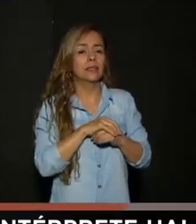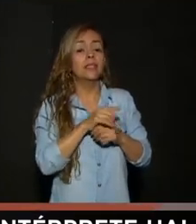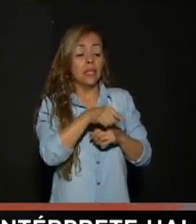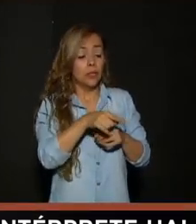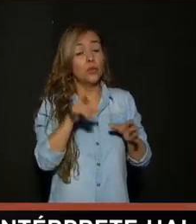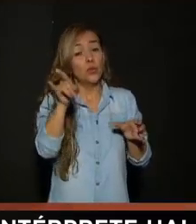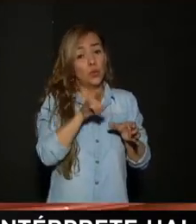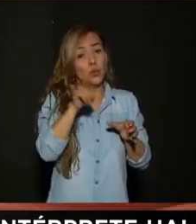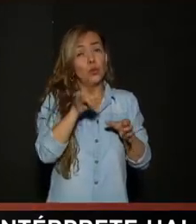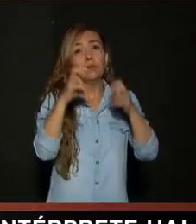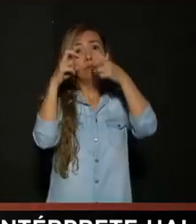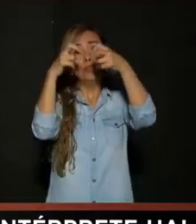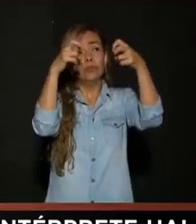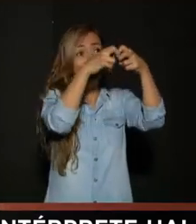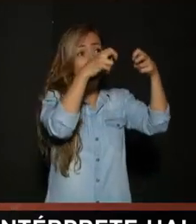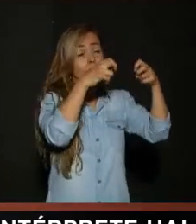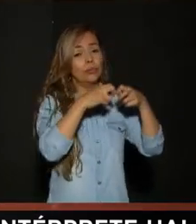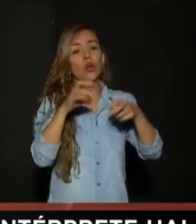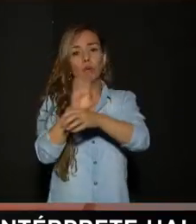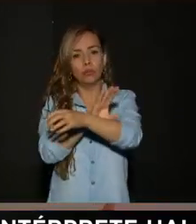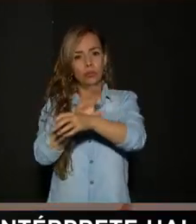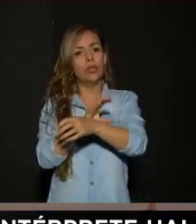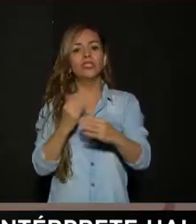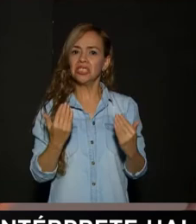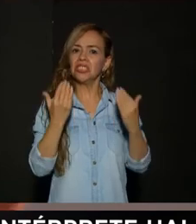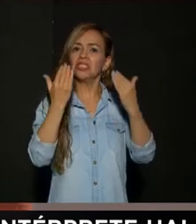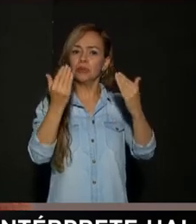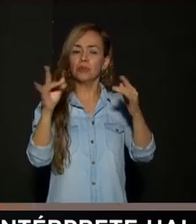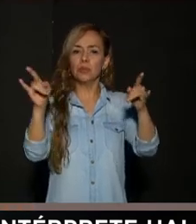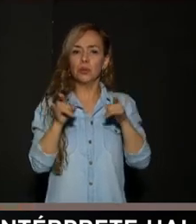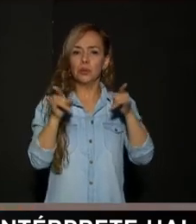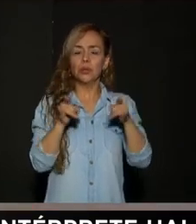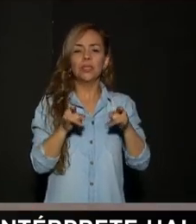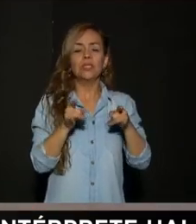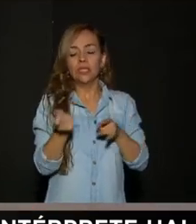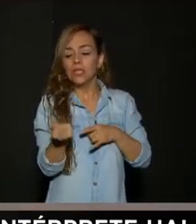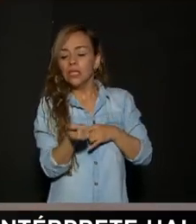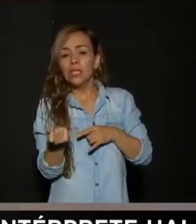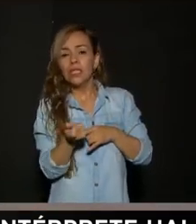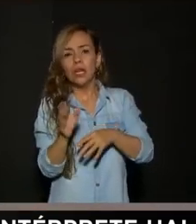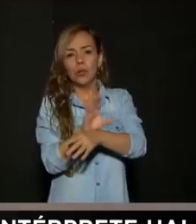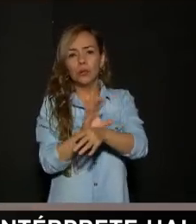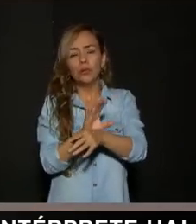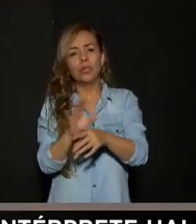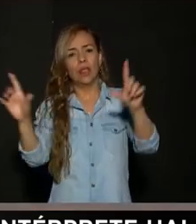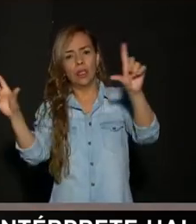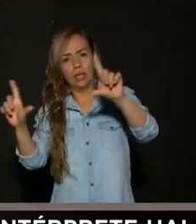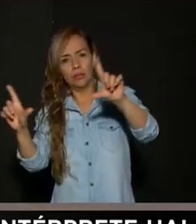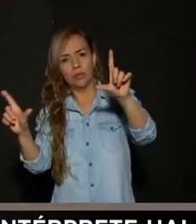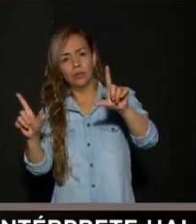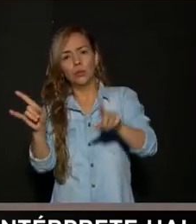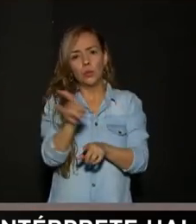energías De los computadores Entonces son súper Recomendadas Para tener al lado Del computador Al lado del televisor